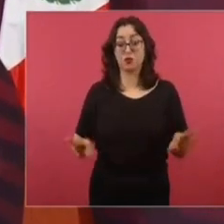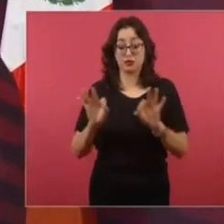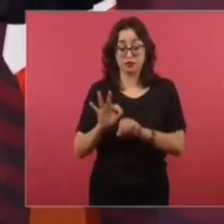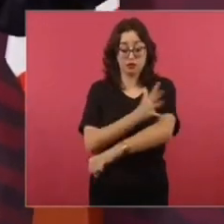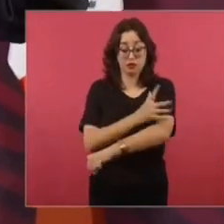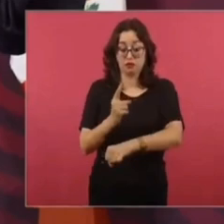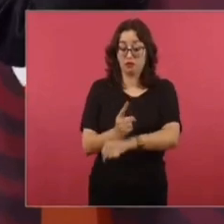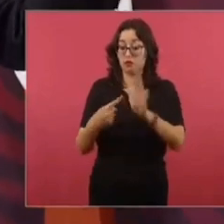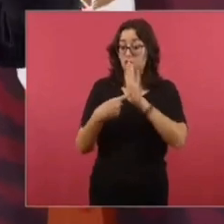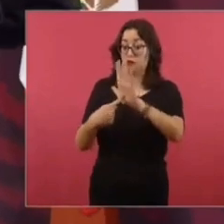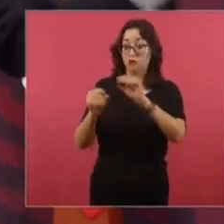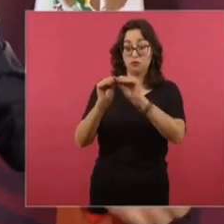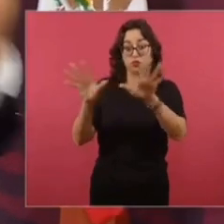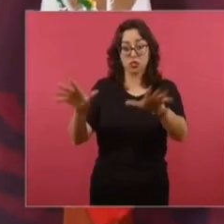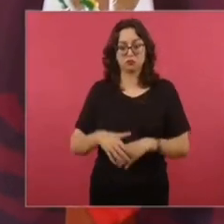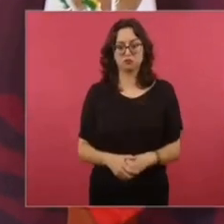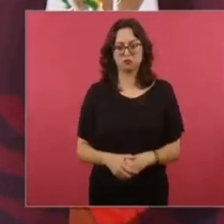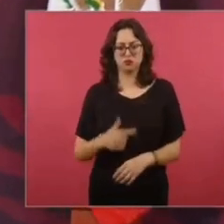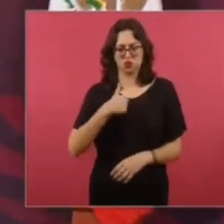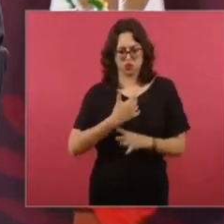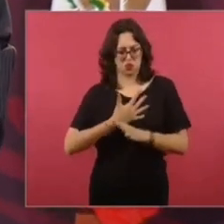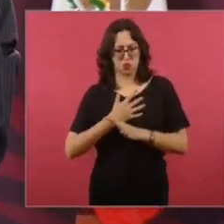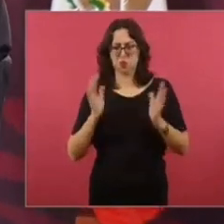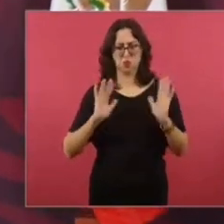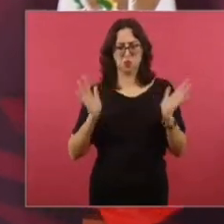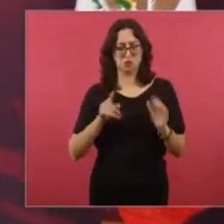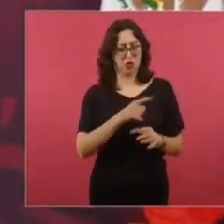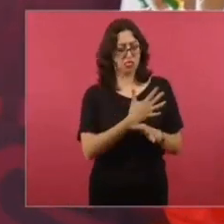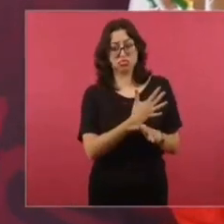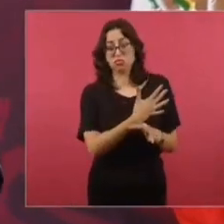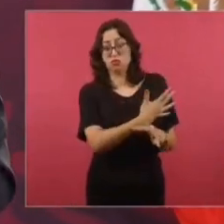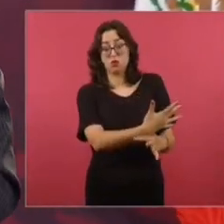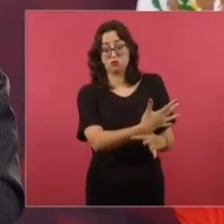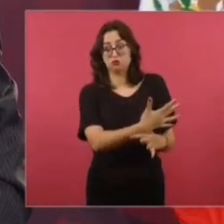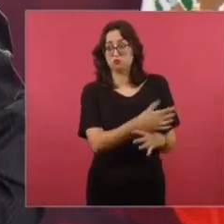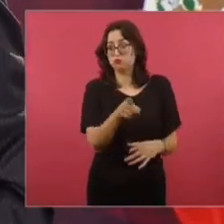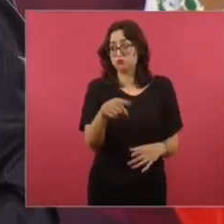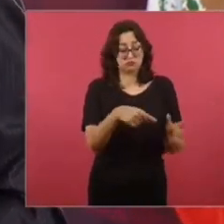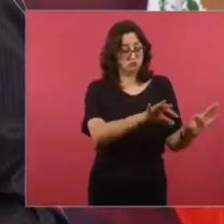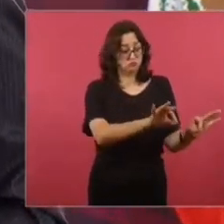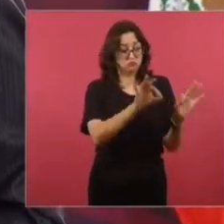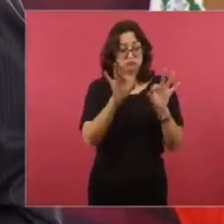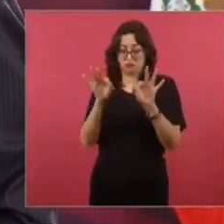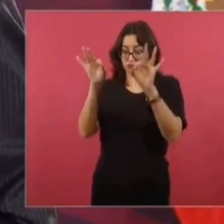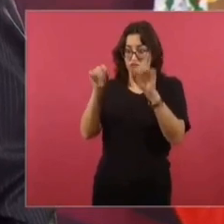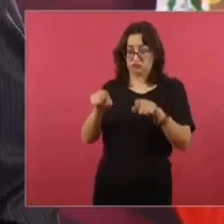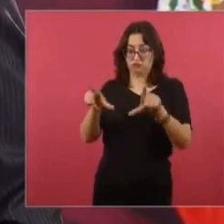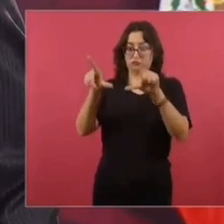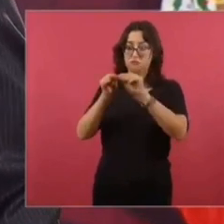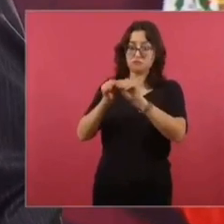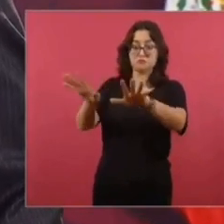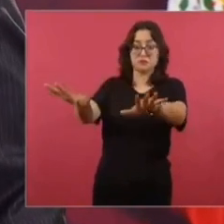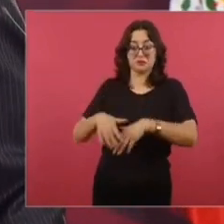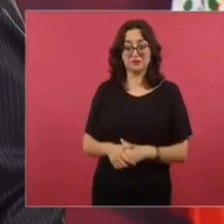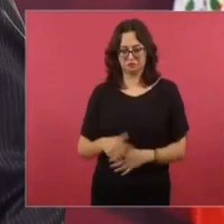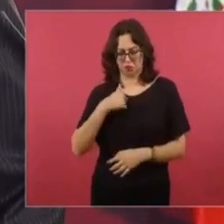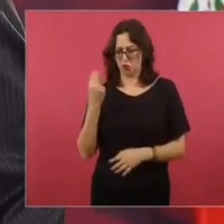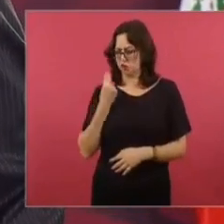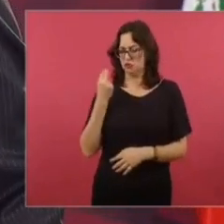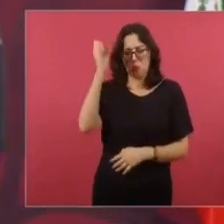la gente. Entre otras cosas, no hace falta que nosotros hagamos la crítica, lo que se haga un editorial,